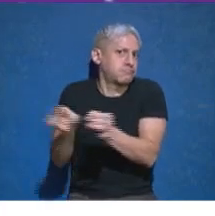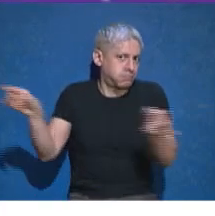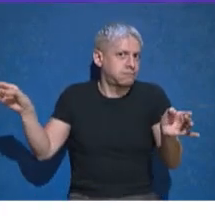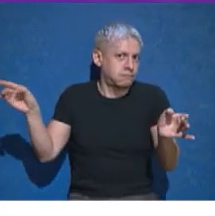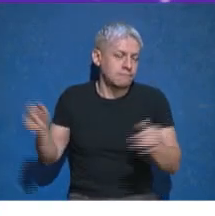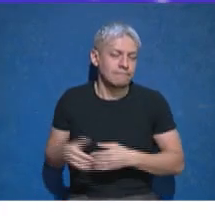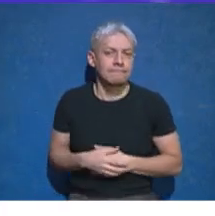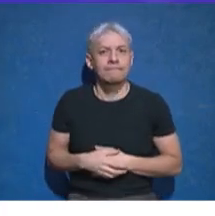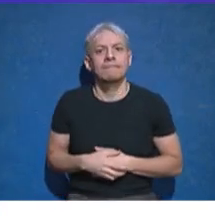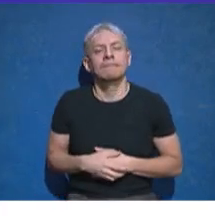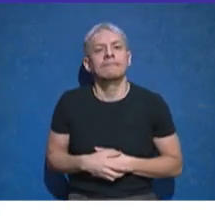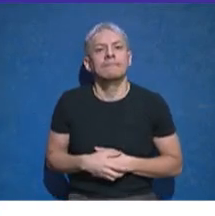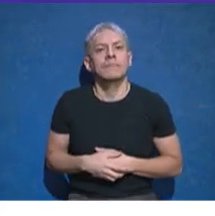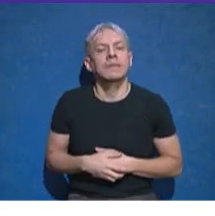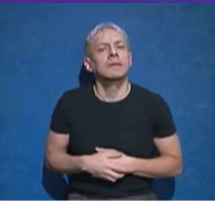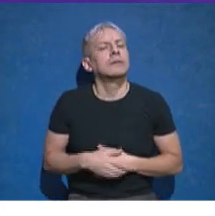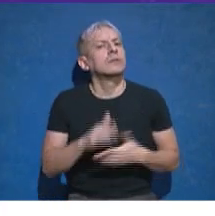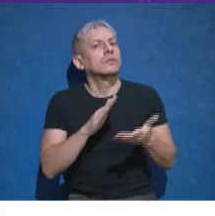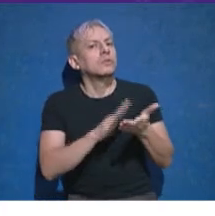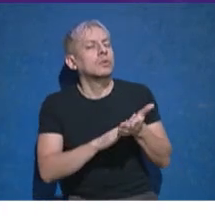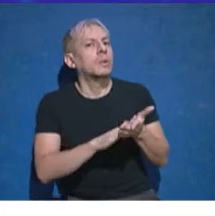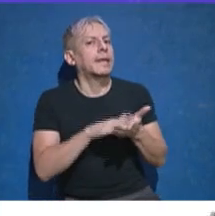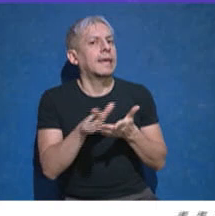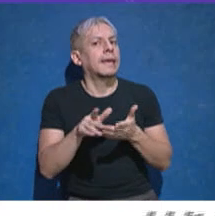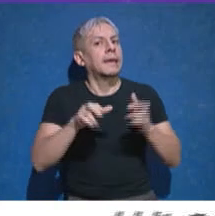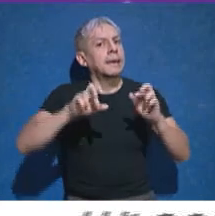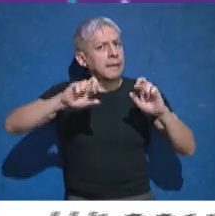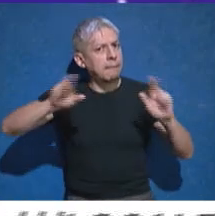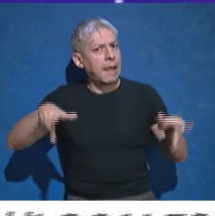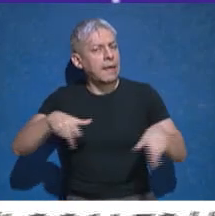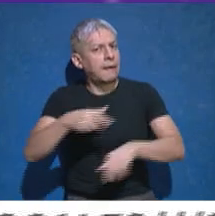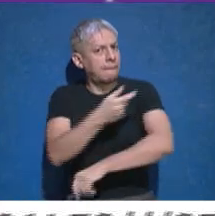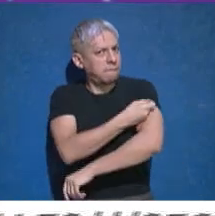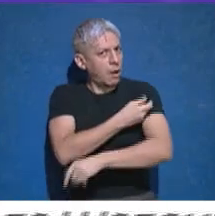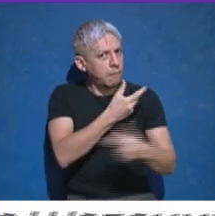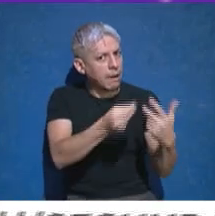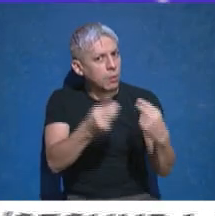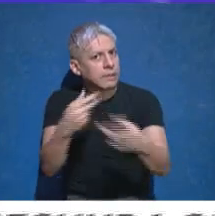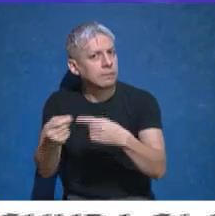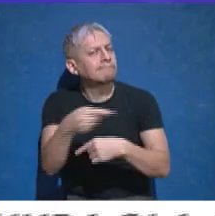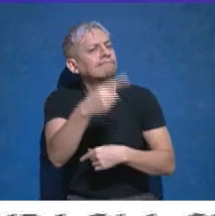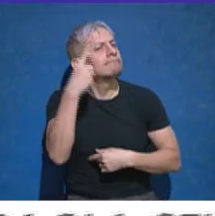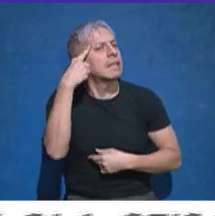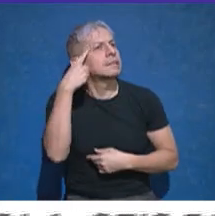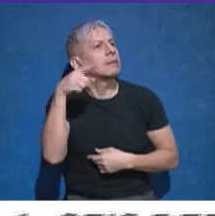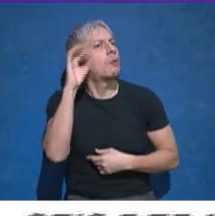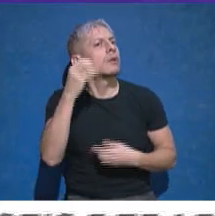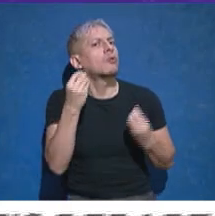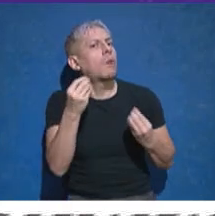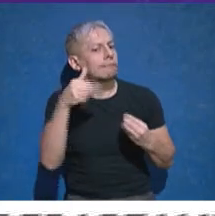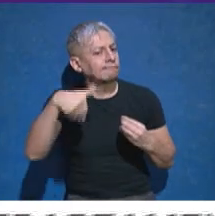visto que se produce. Respecto del operativo de vacunación, ¿cómo calificaría usted que marcha en la Argentina?